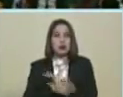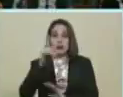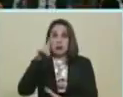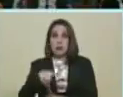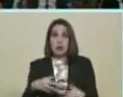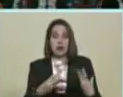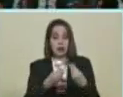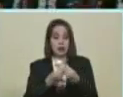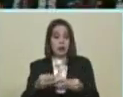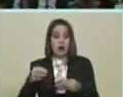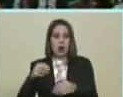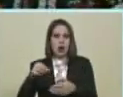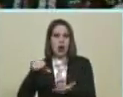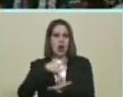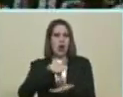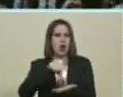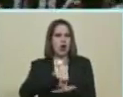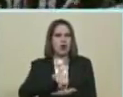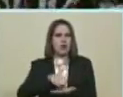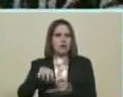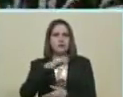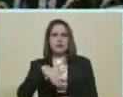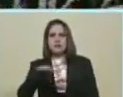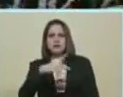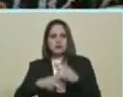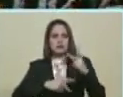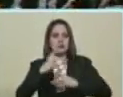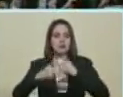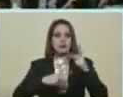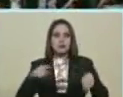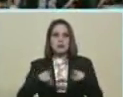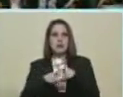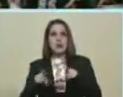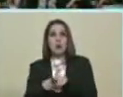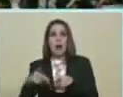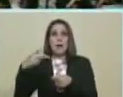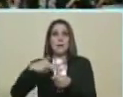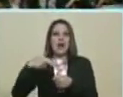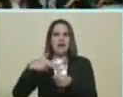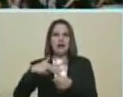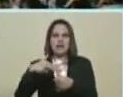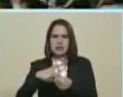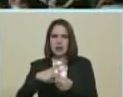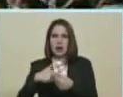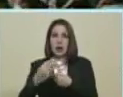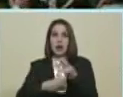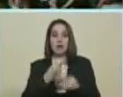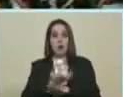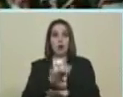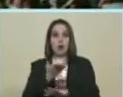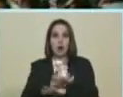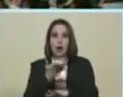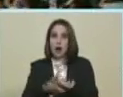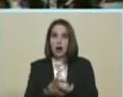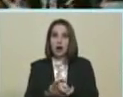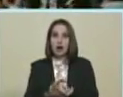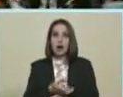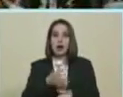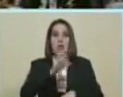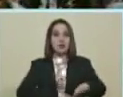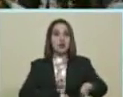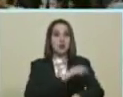están Los núcleos De producción Así como Hace PDVSA Pues PDVSA Tiene los campos Petroleros En Monaga En Anzuate